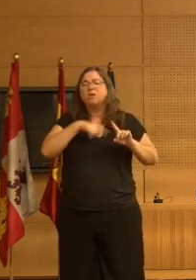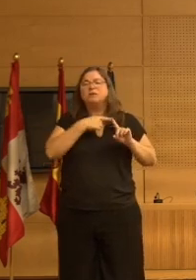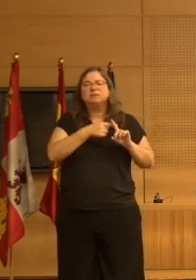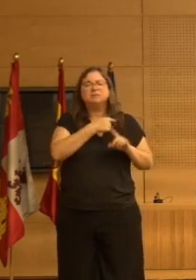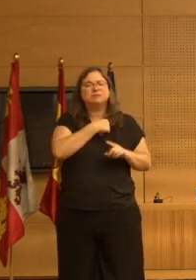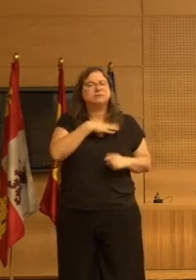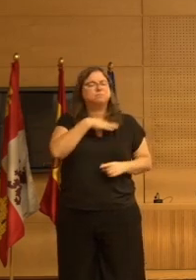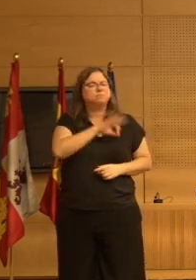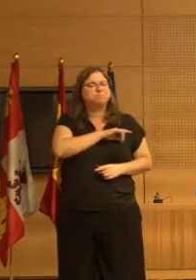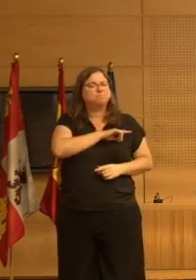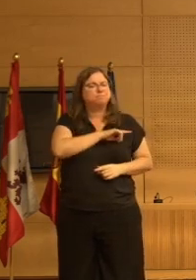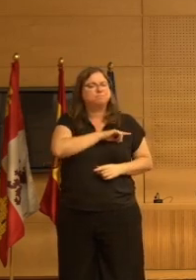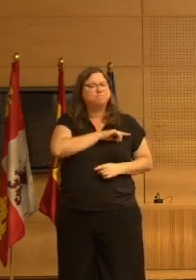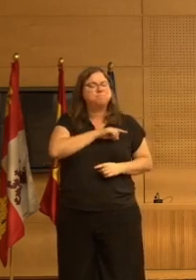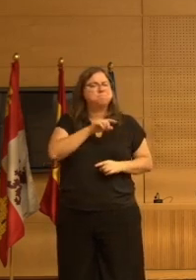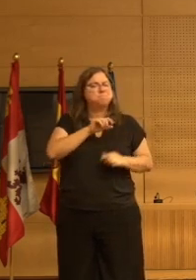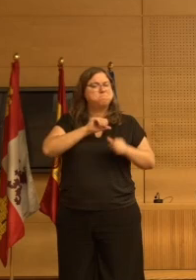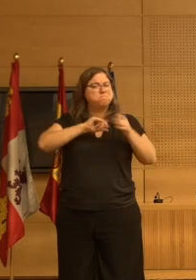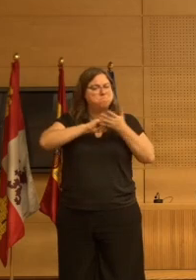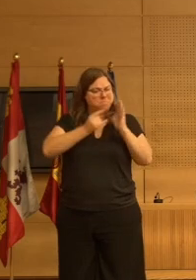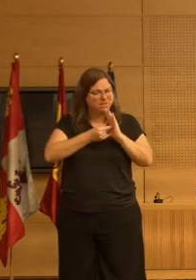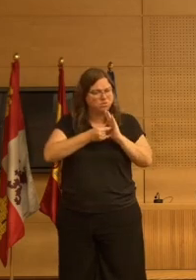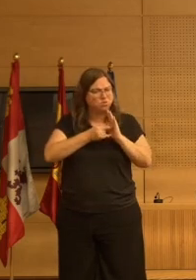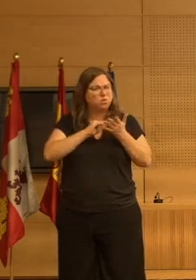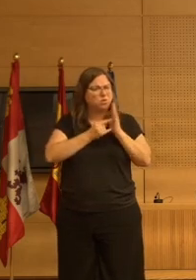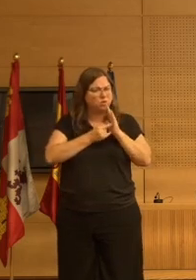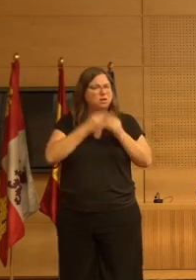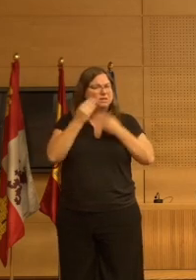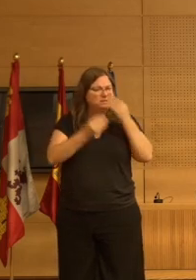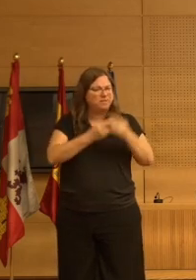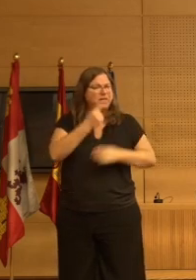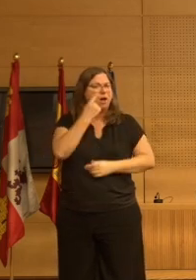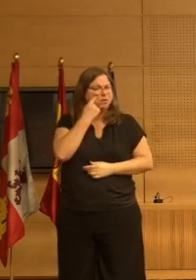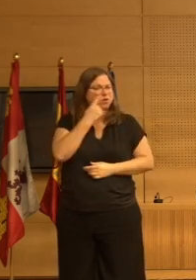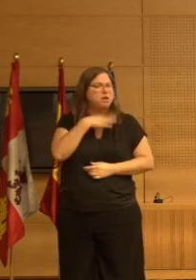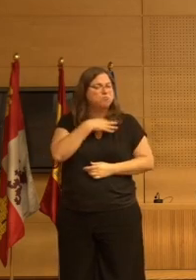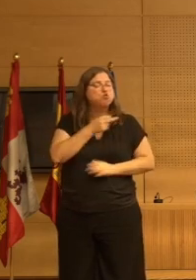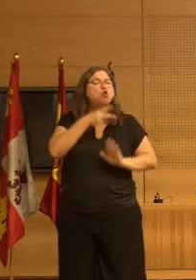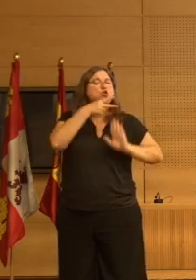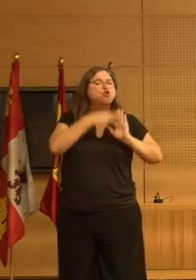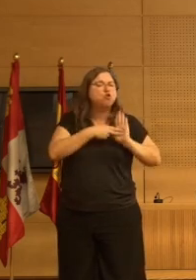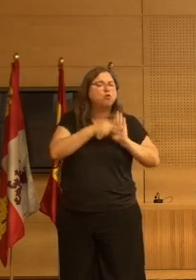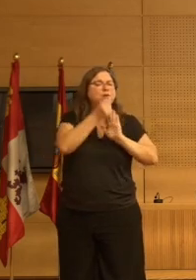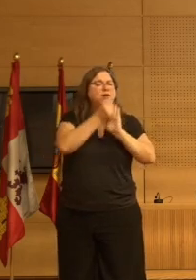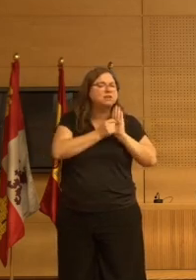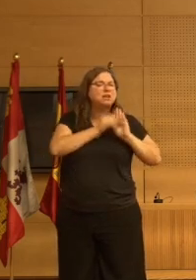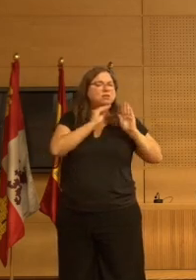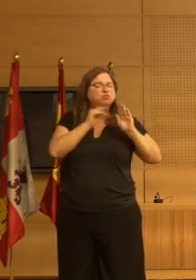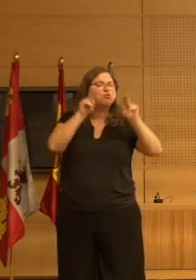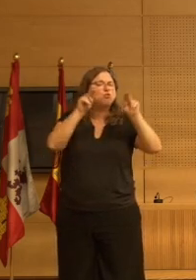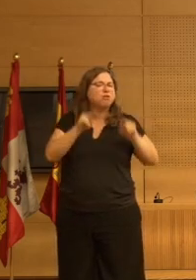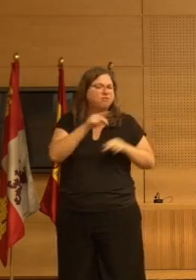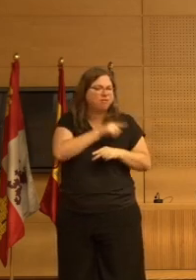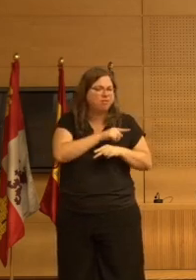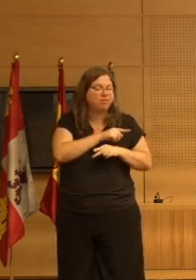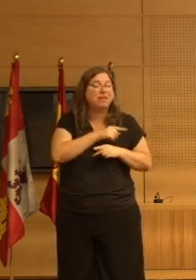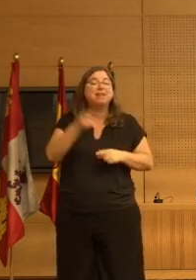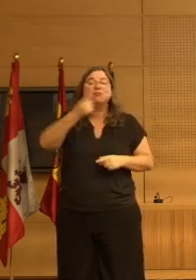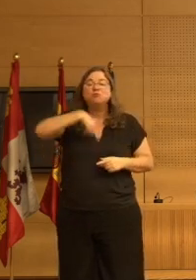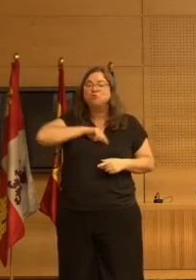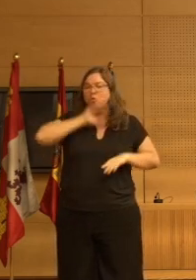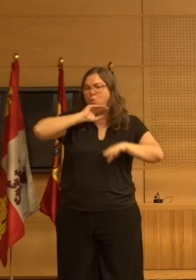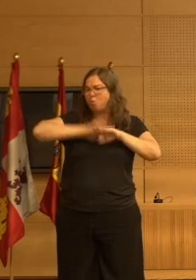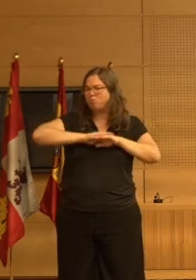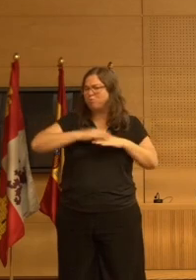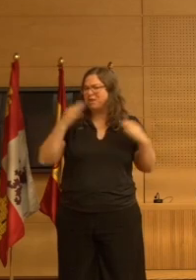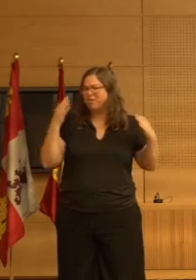es que es una metodología que es replicable y que es auditable con unas normas y con unos criterios que la residencia al final después de la formación debe